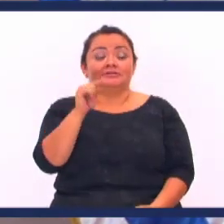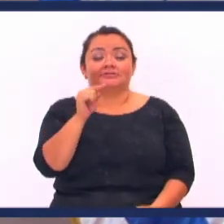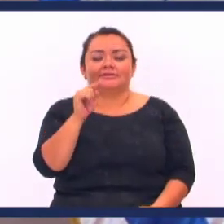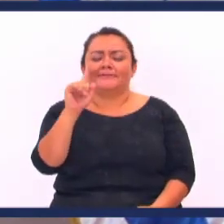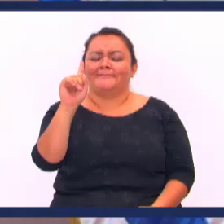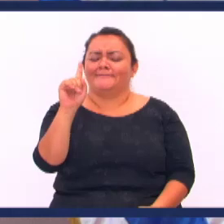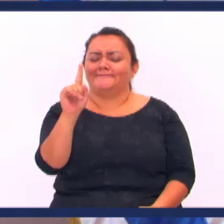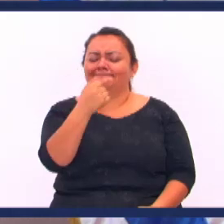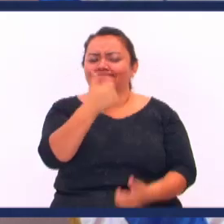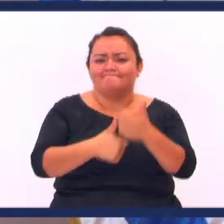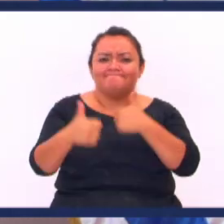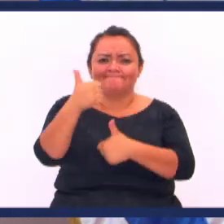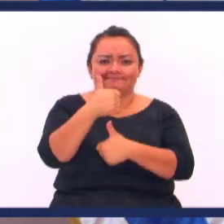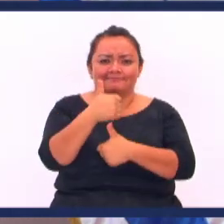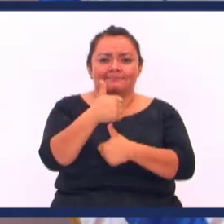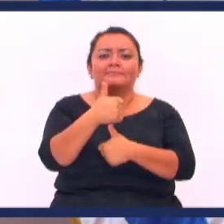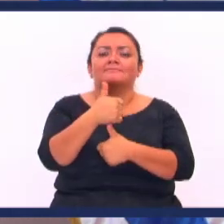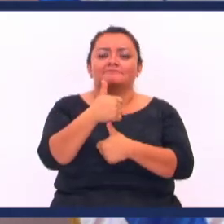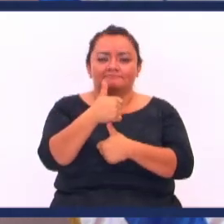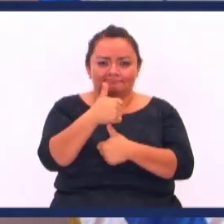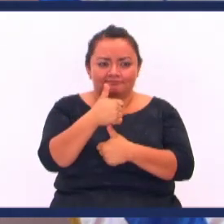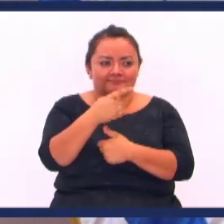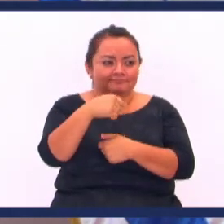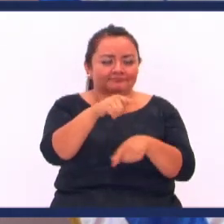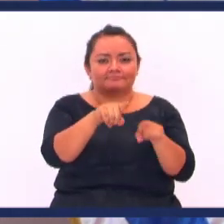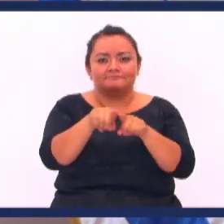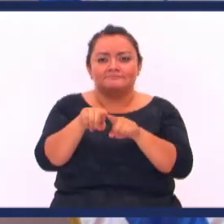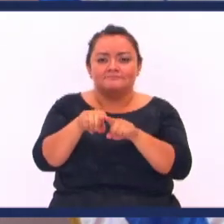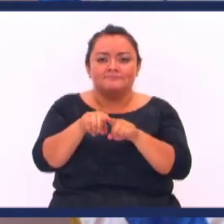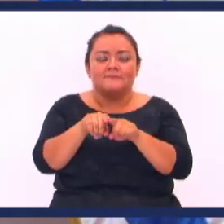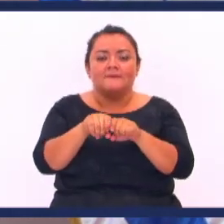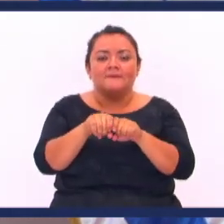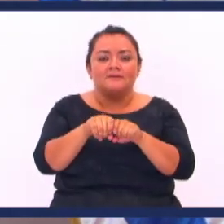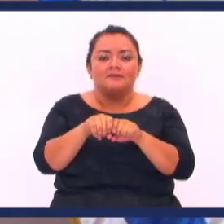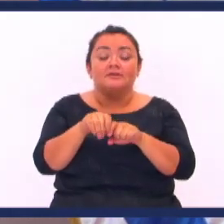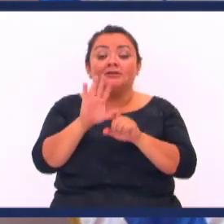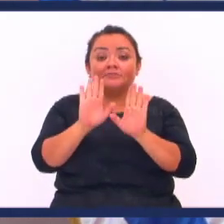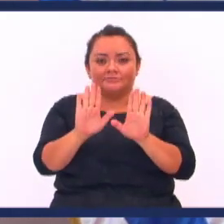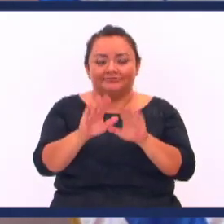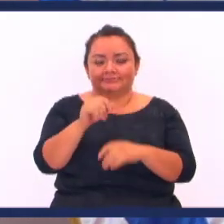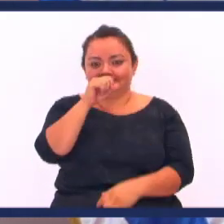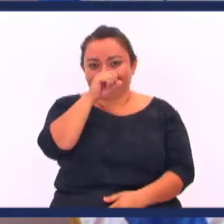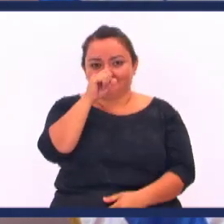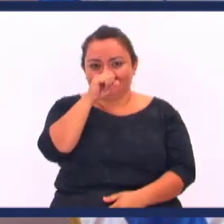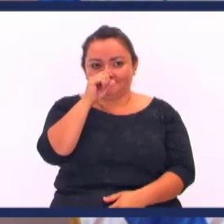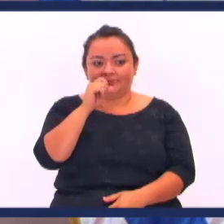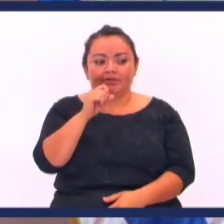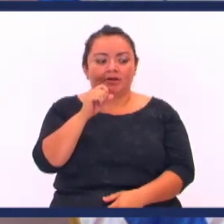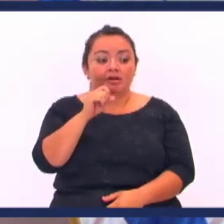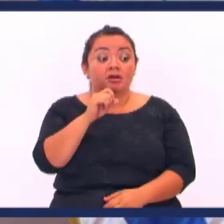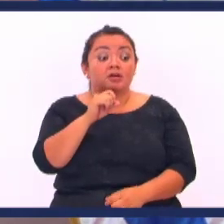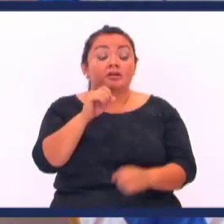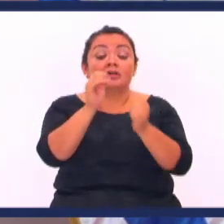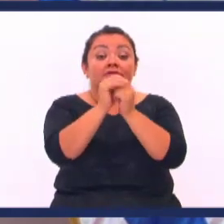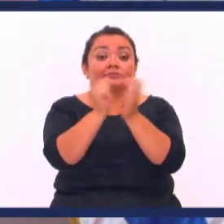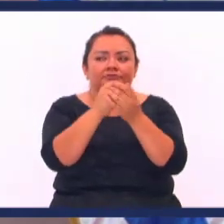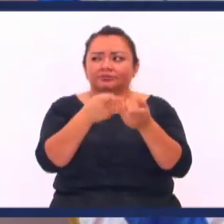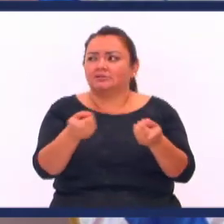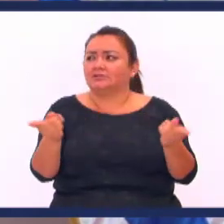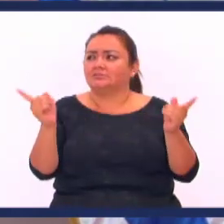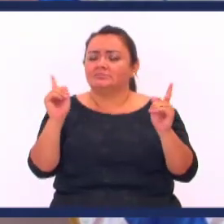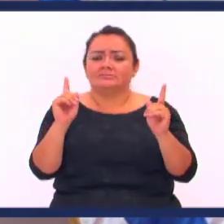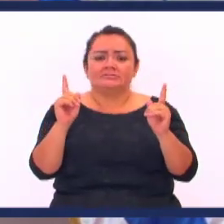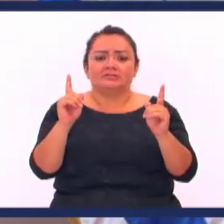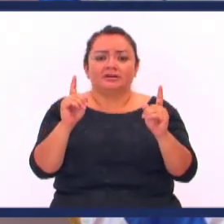el sea El primogénito Entre muchos Que dice Hermanos Entonces el propósito De la prueba Es que nosotros Desarrollemos Las